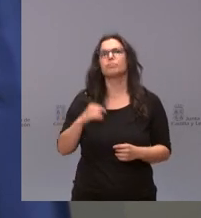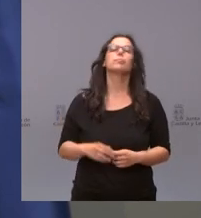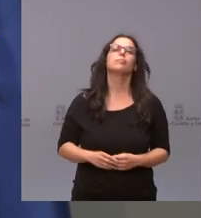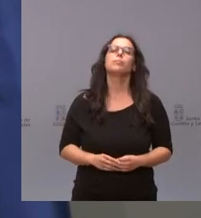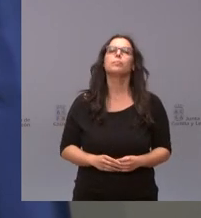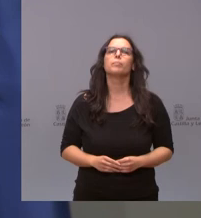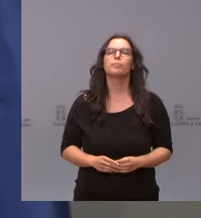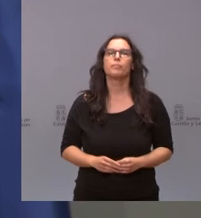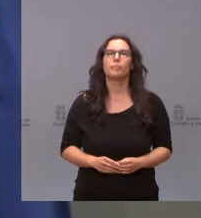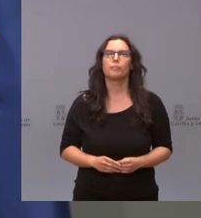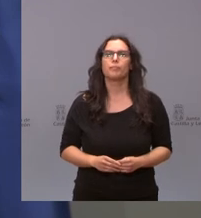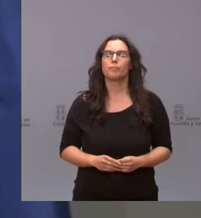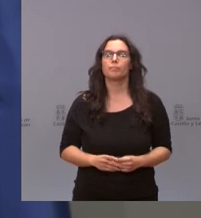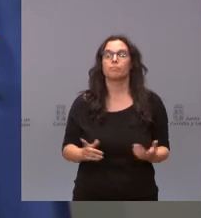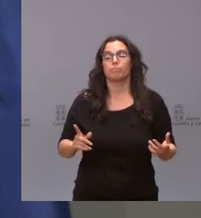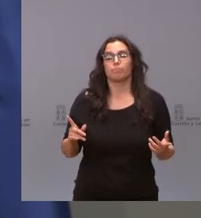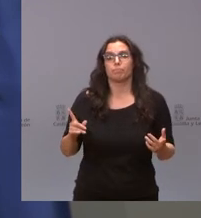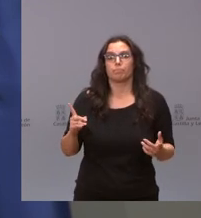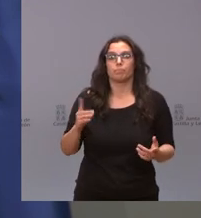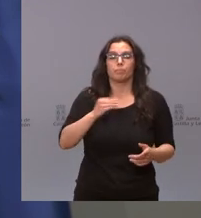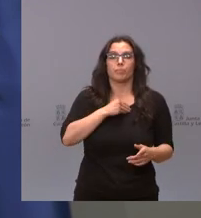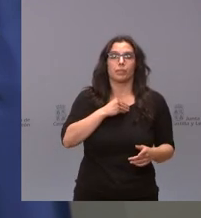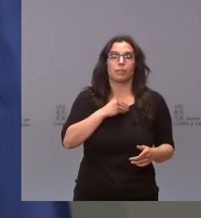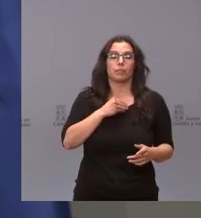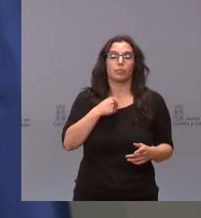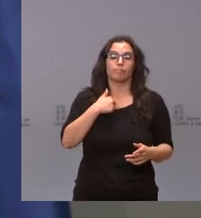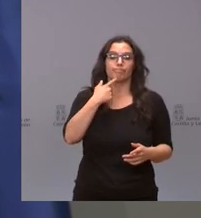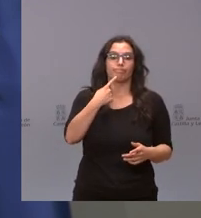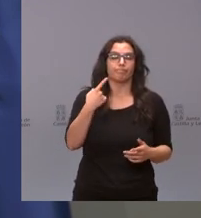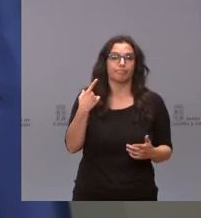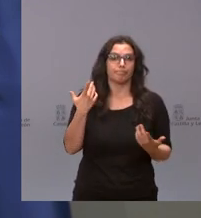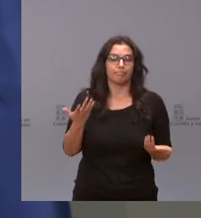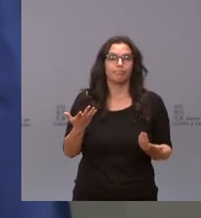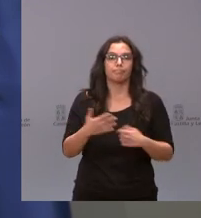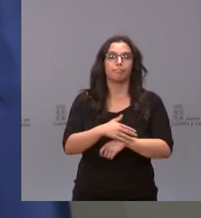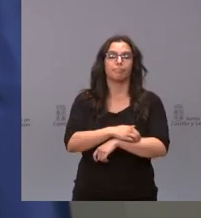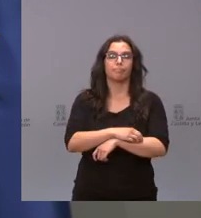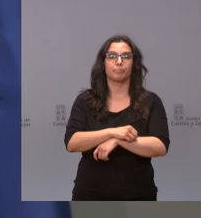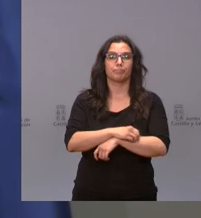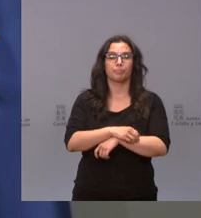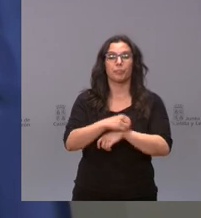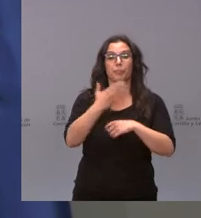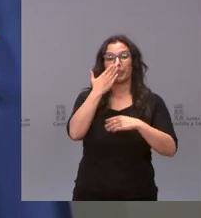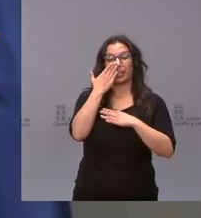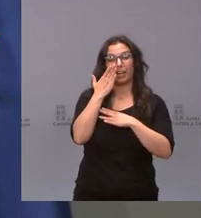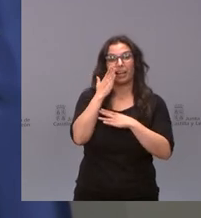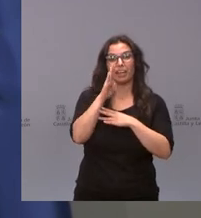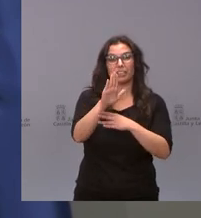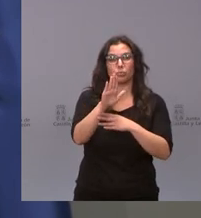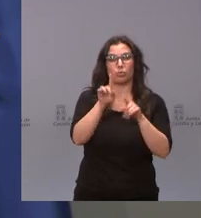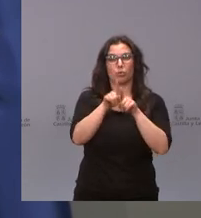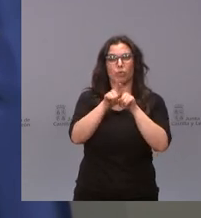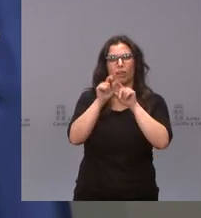y desgraciadamente es decir que la actitud de bloqueo